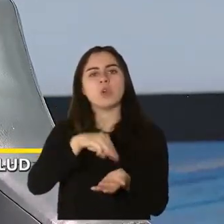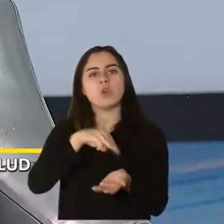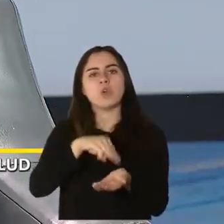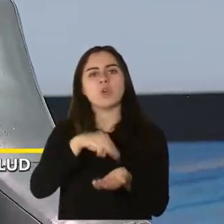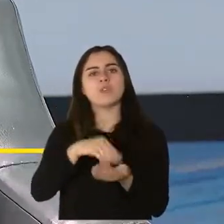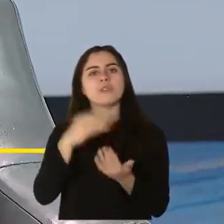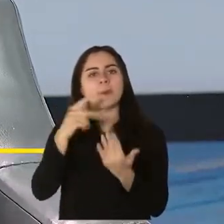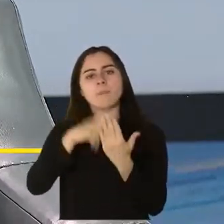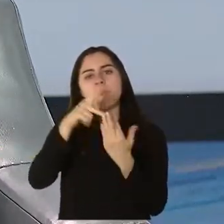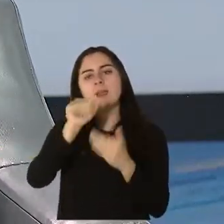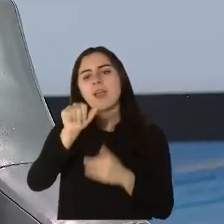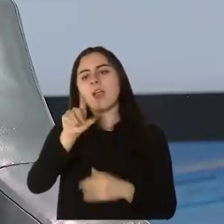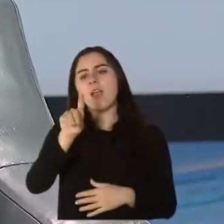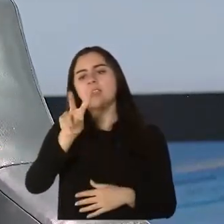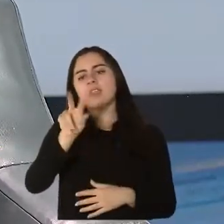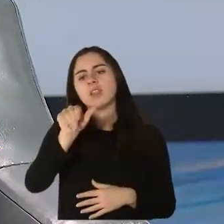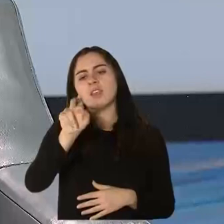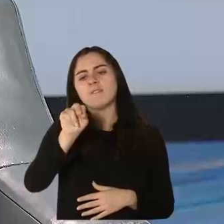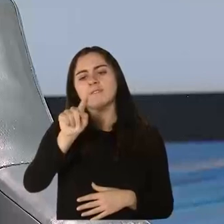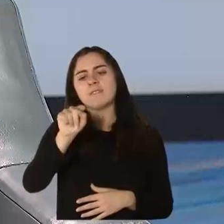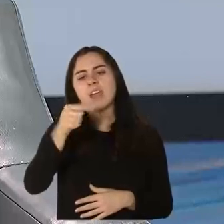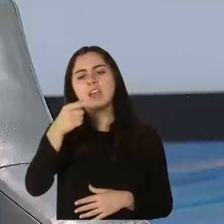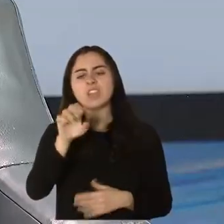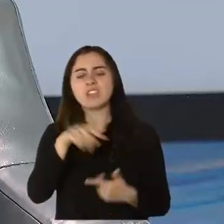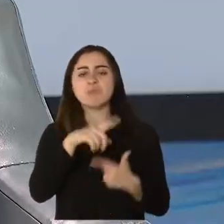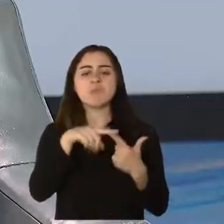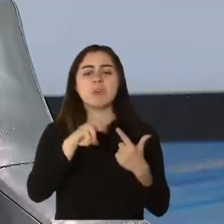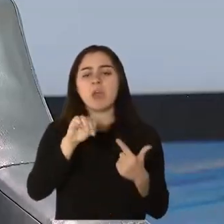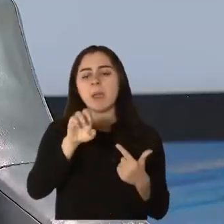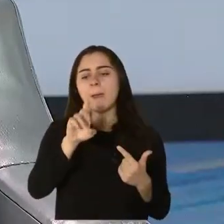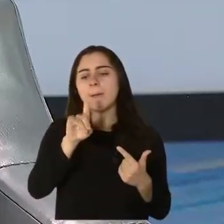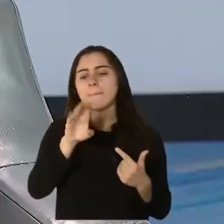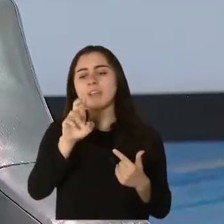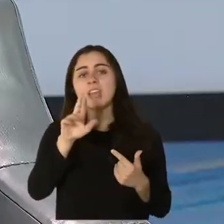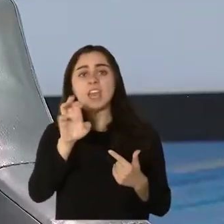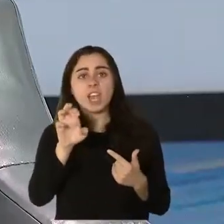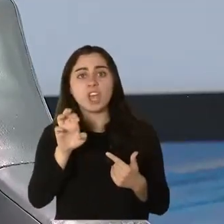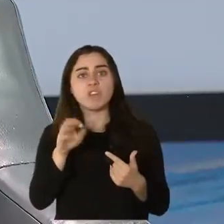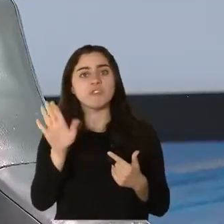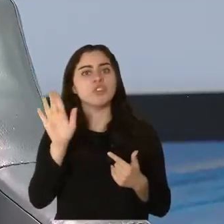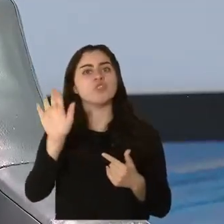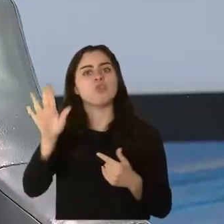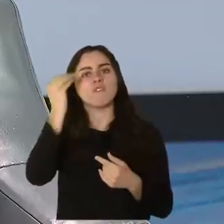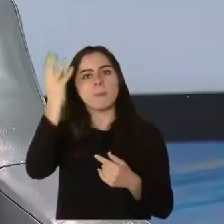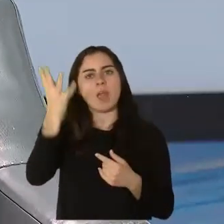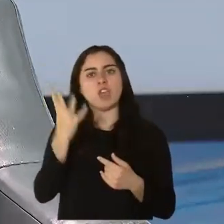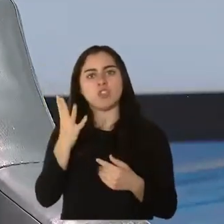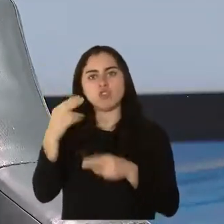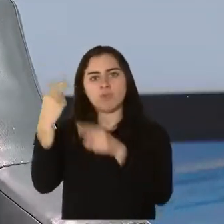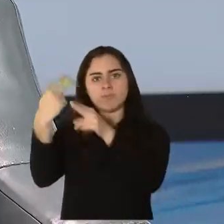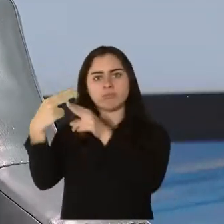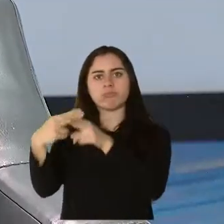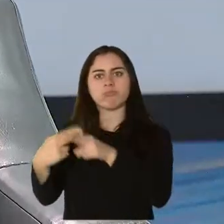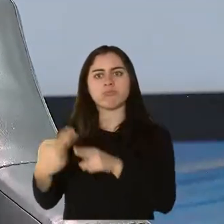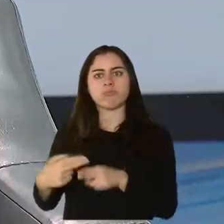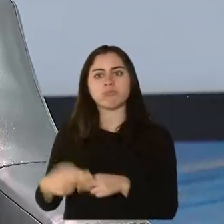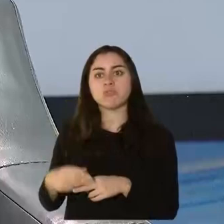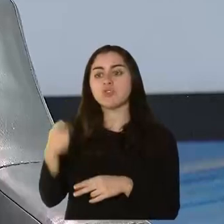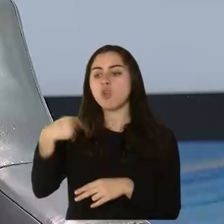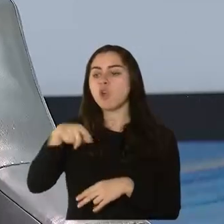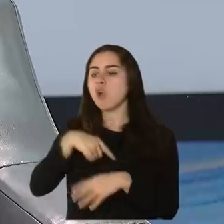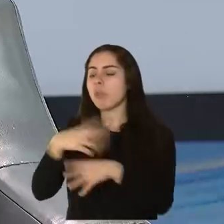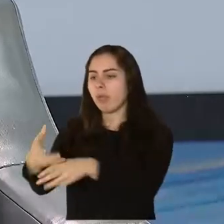programas Advantage, Medicare, que tenemos los grupos por edad y van a ser llamados